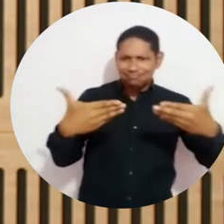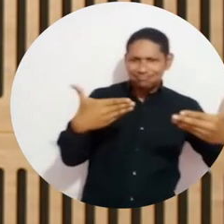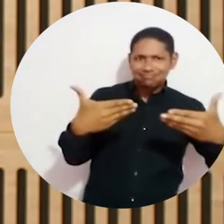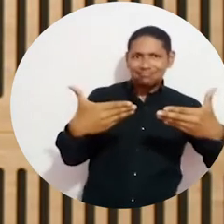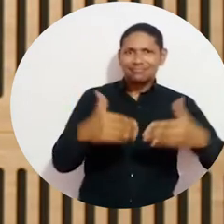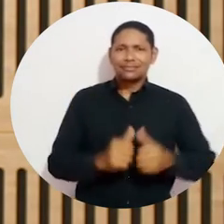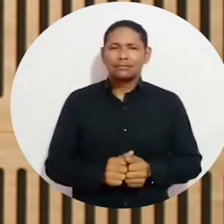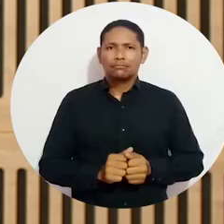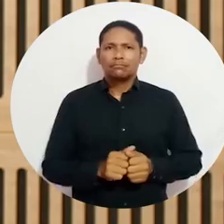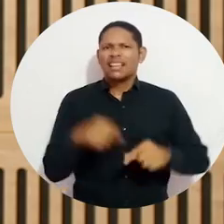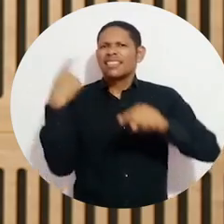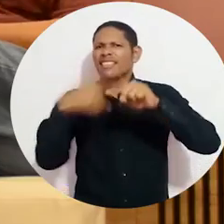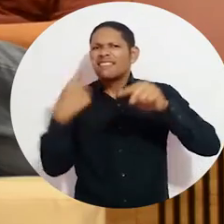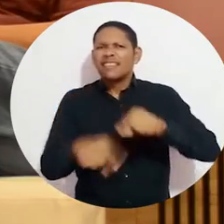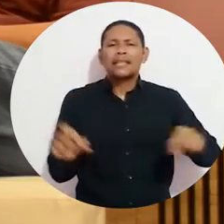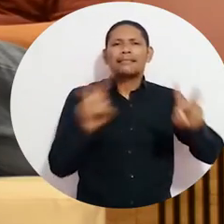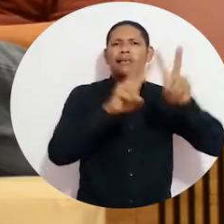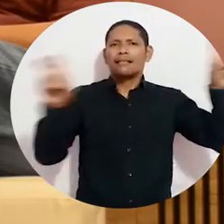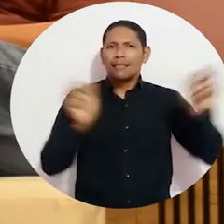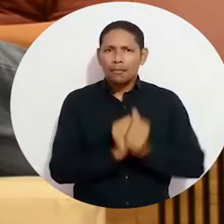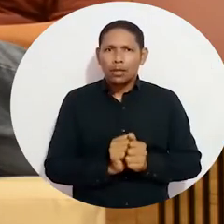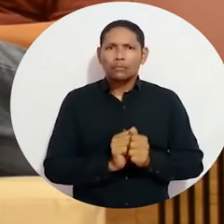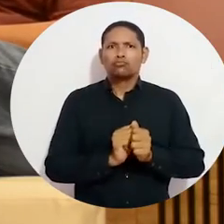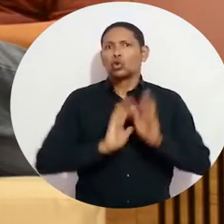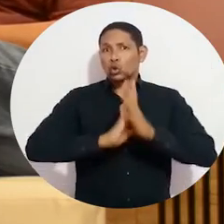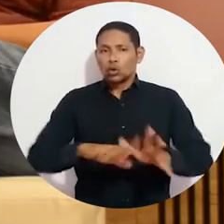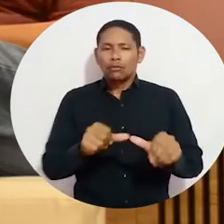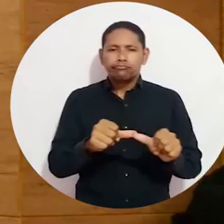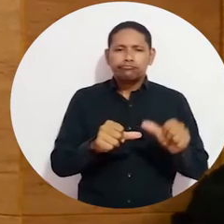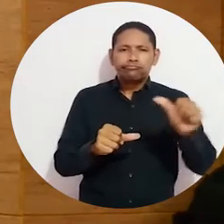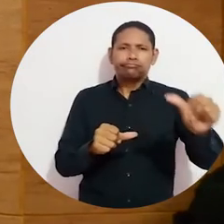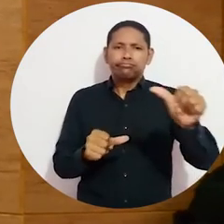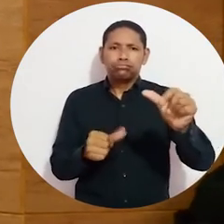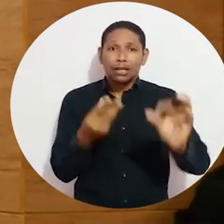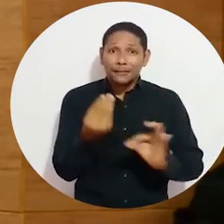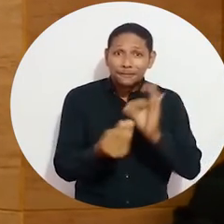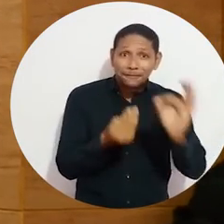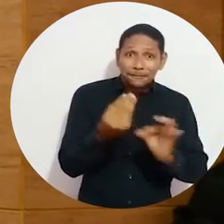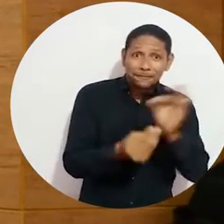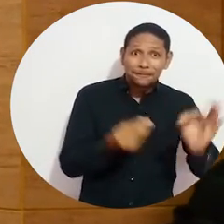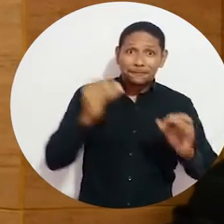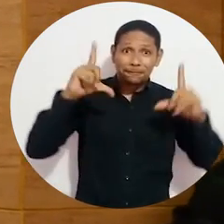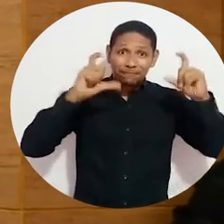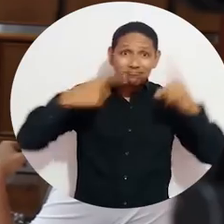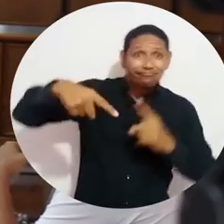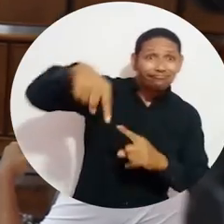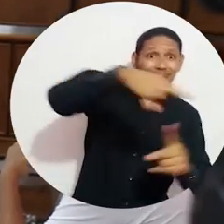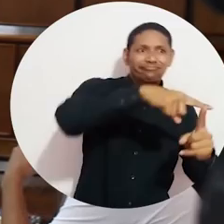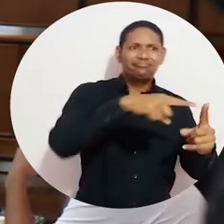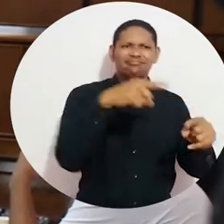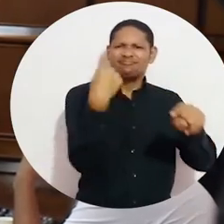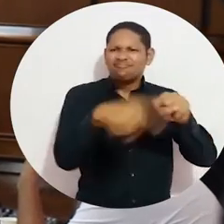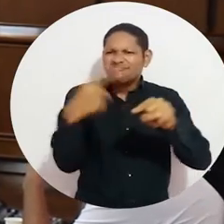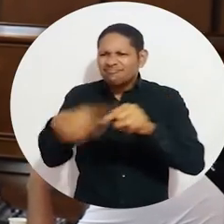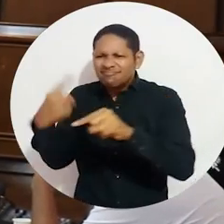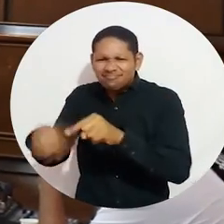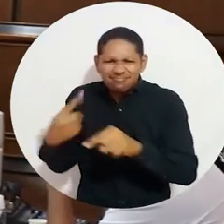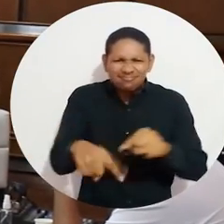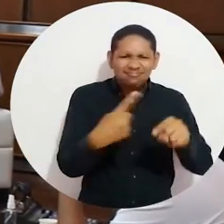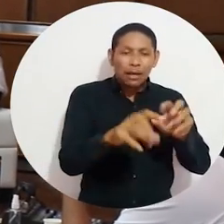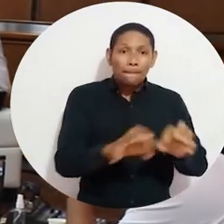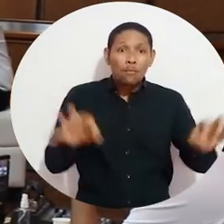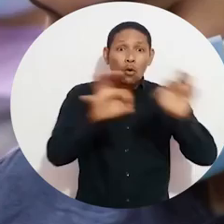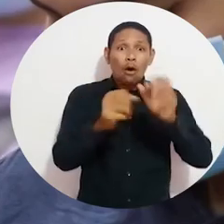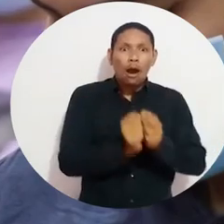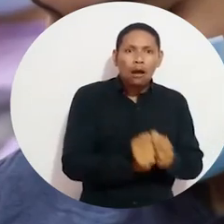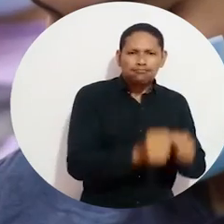experiencias, contrastarlas. Temáticas como el turismo sostenible, la salud mental y espacios de paz, también tuvieron un espacio importante en medio